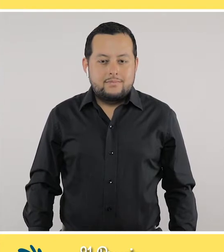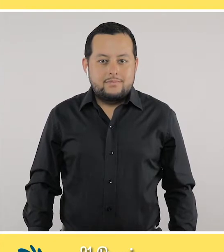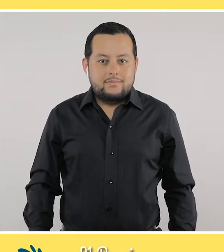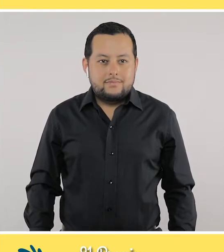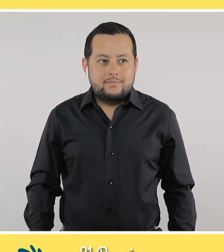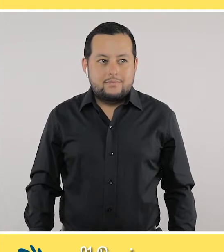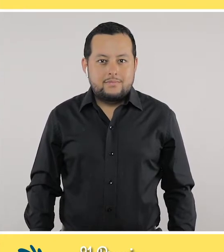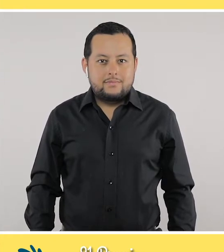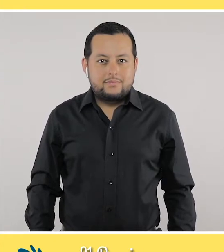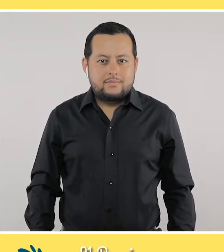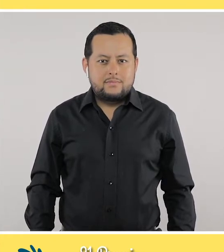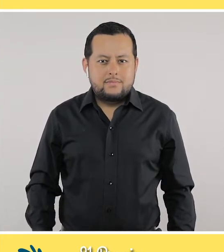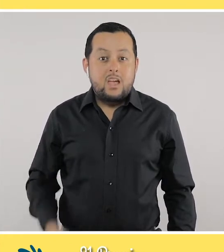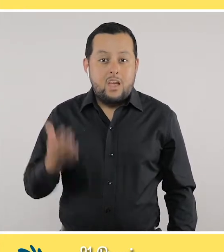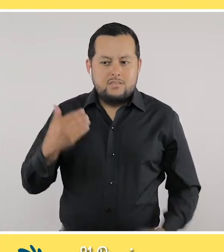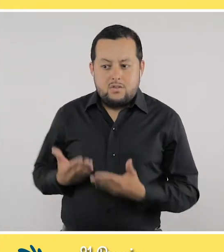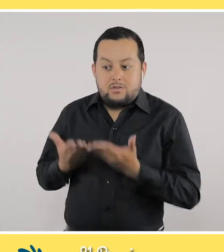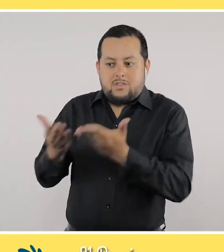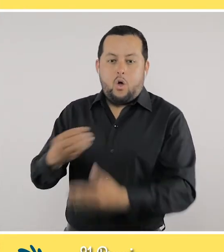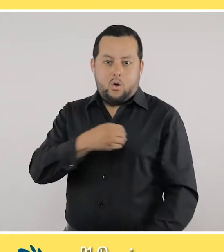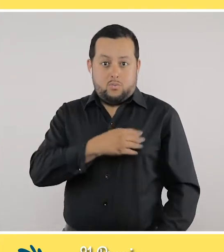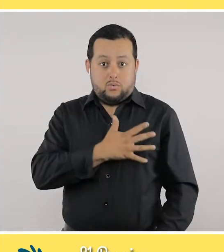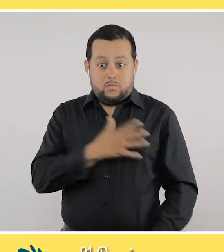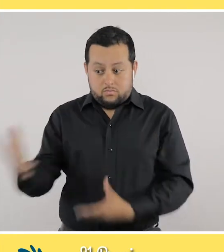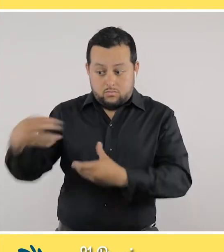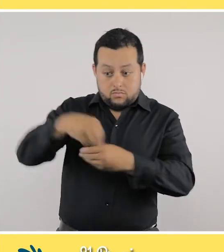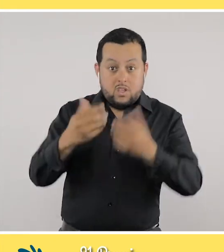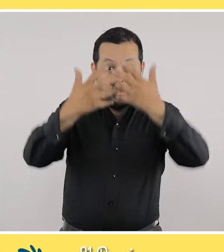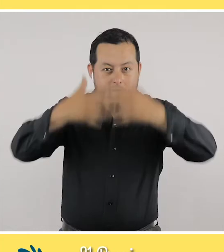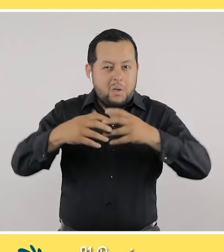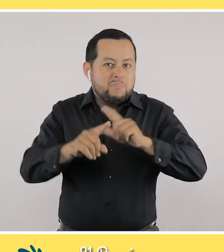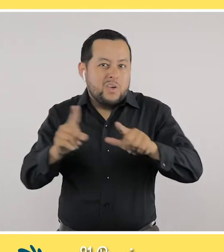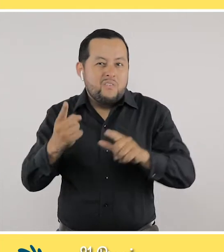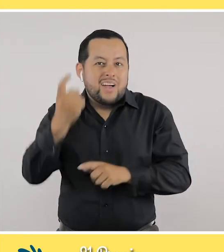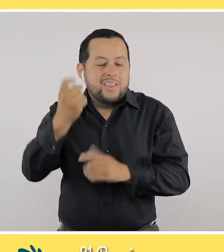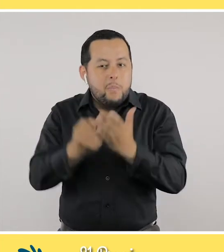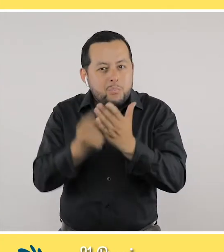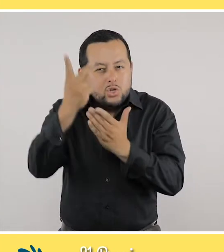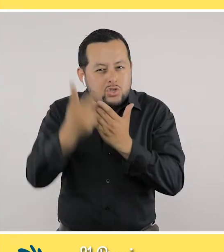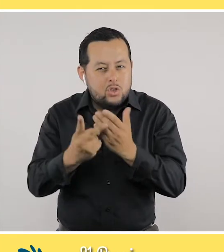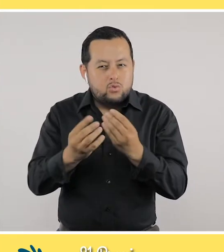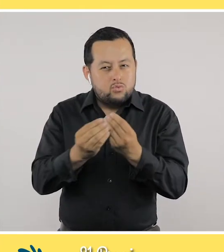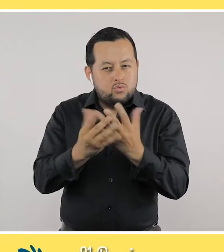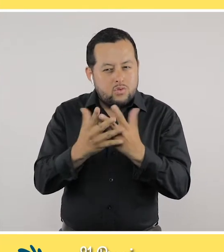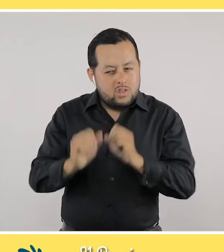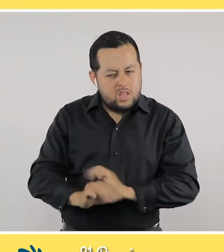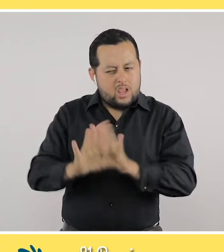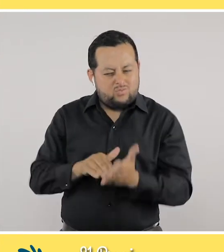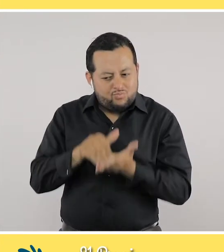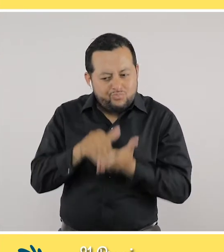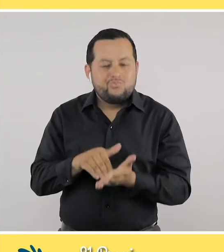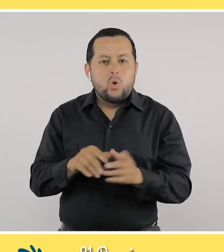Música Les habíamos dado y brindado la oportunidad de pertenecer a nuestra empresa, pero sin un proyecto estructurado que